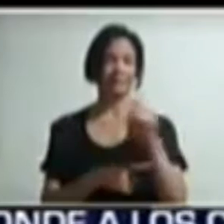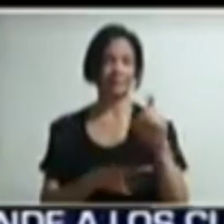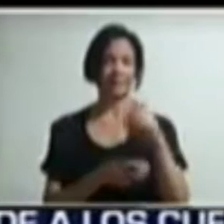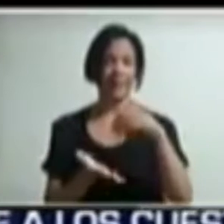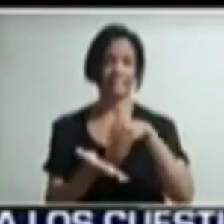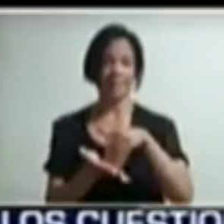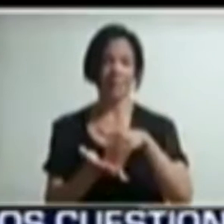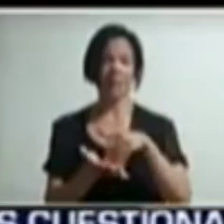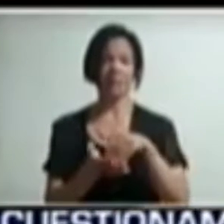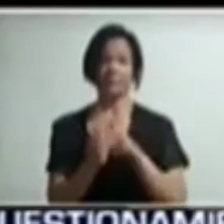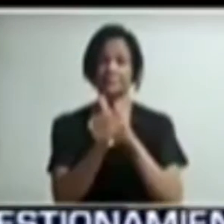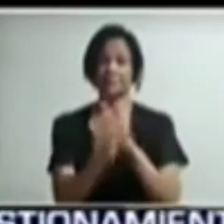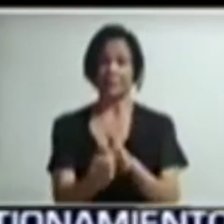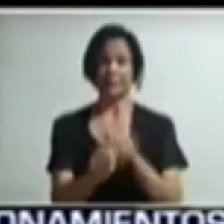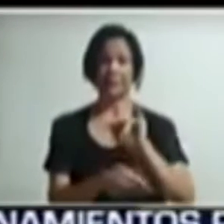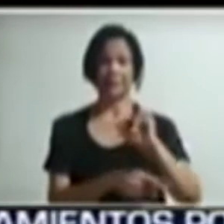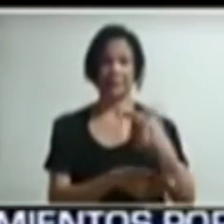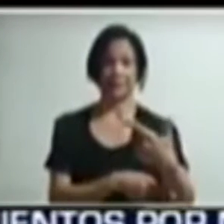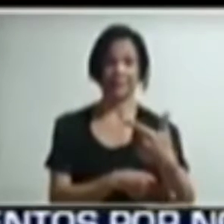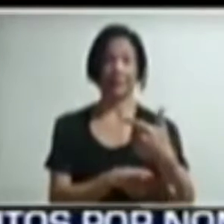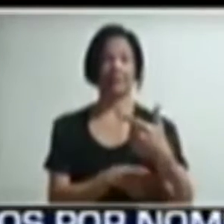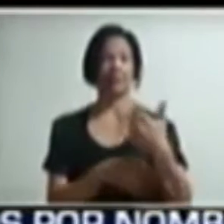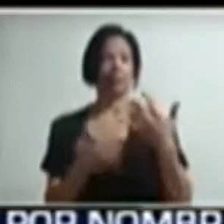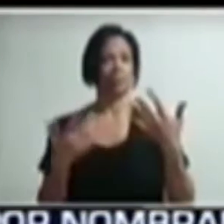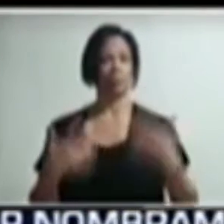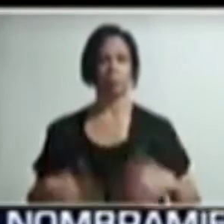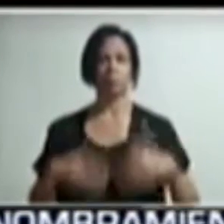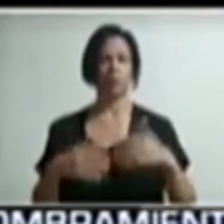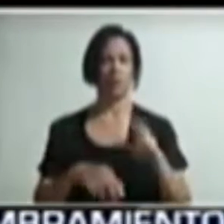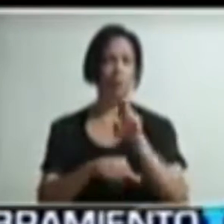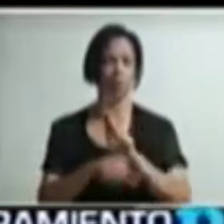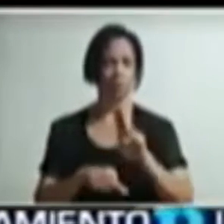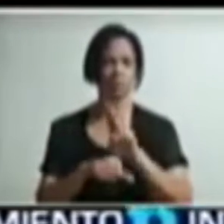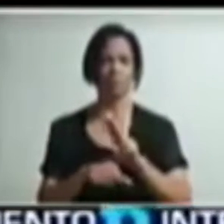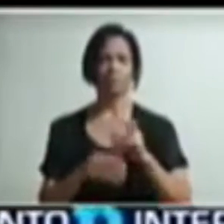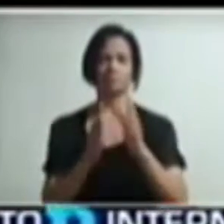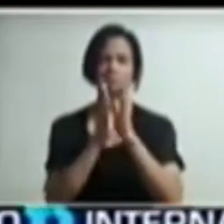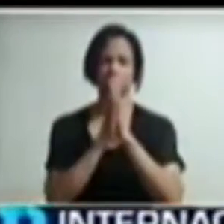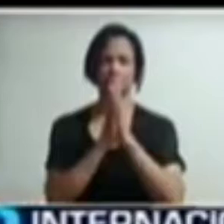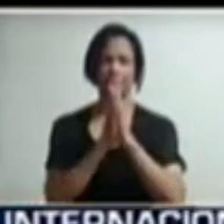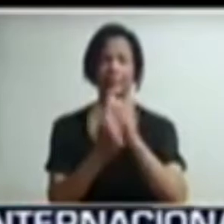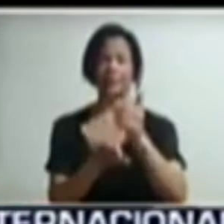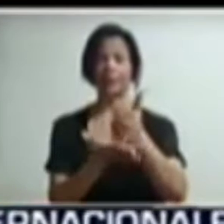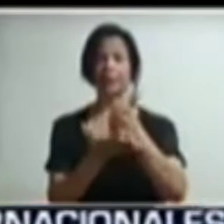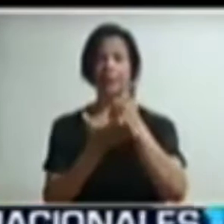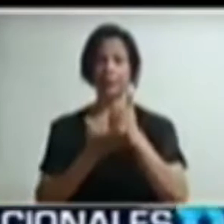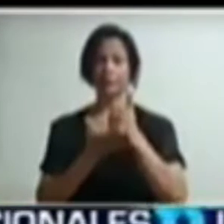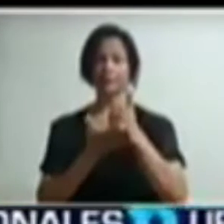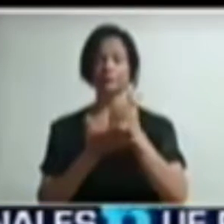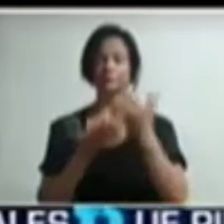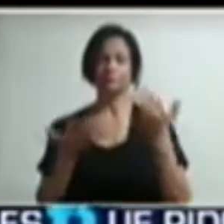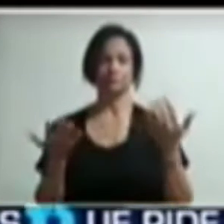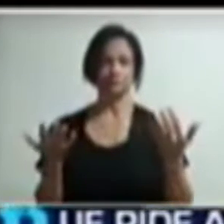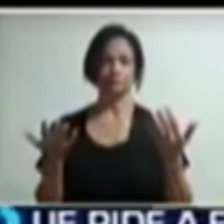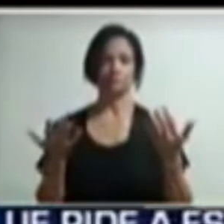ha utilizado esta plataforma para pedir ayuda que le